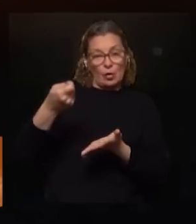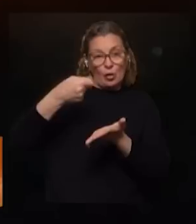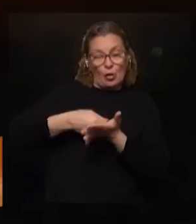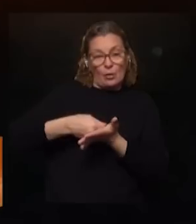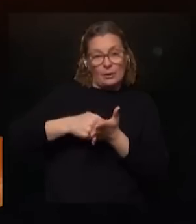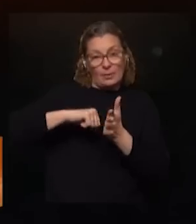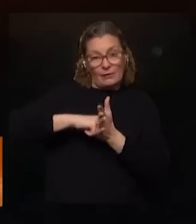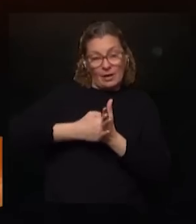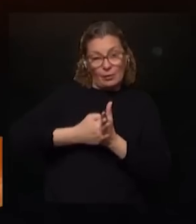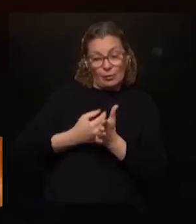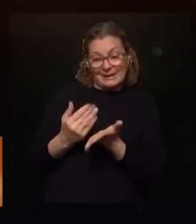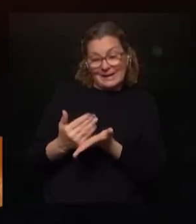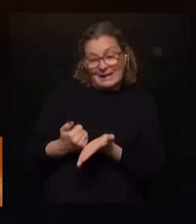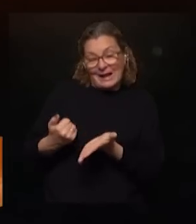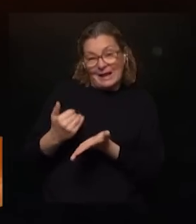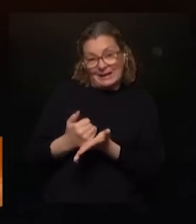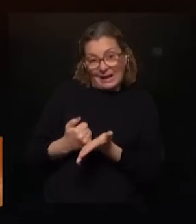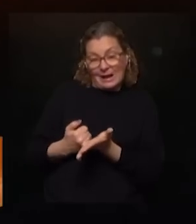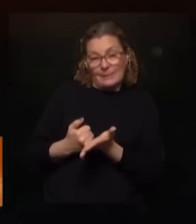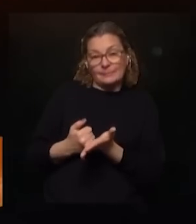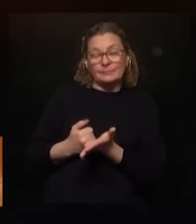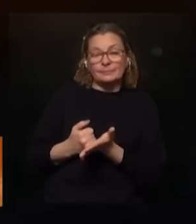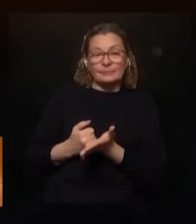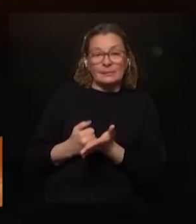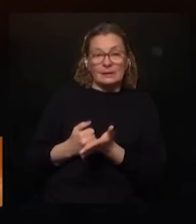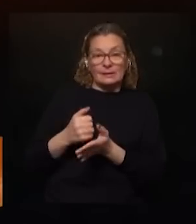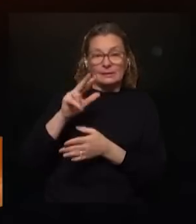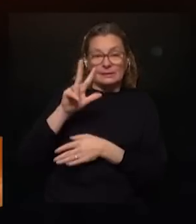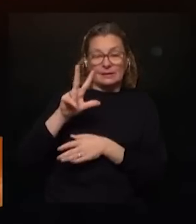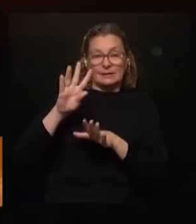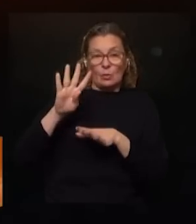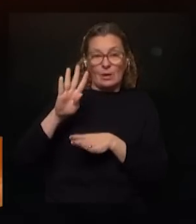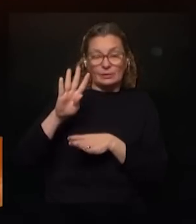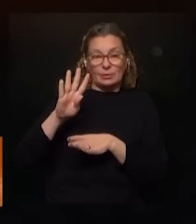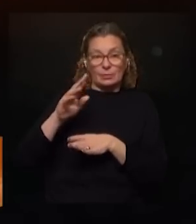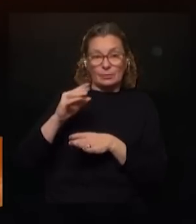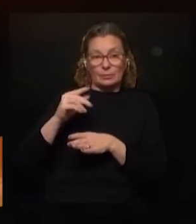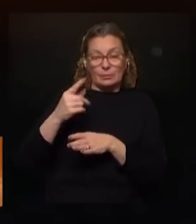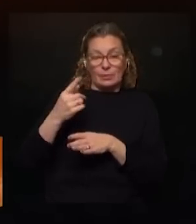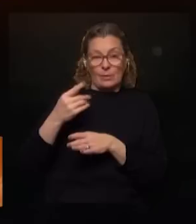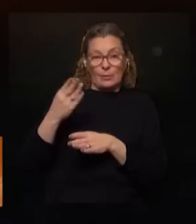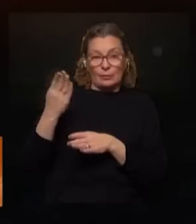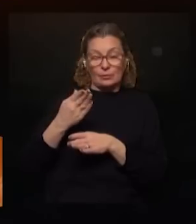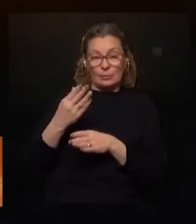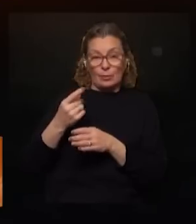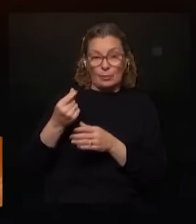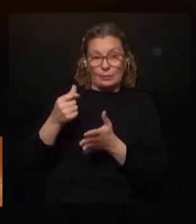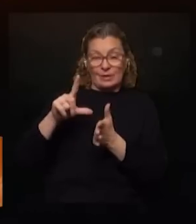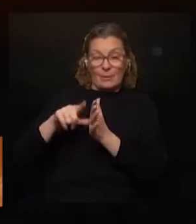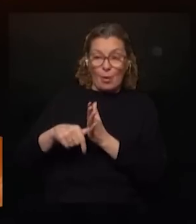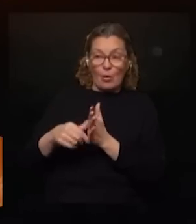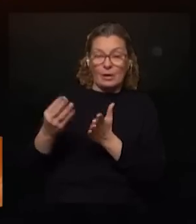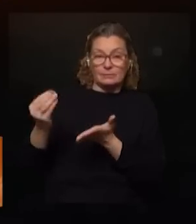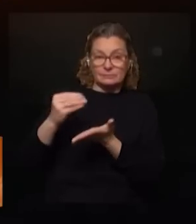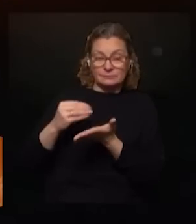para el banco porque se le descuenta de la jubilación es el 34% como interés básico es decir si llegara a haber mora otras cosas